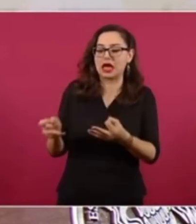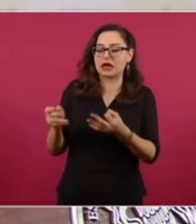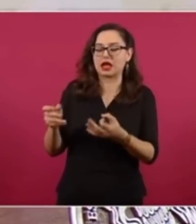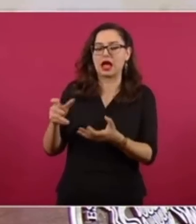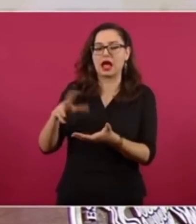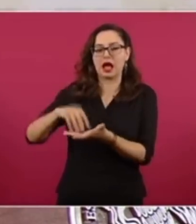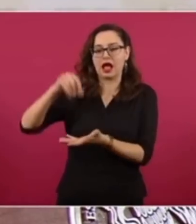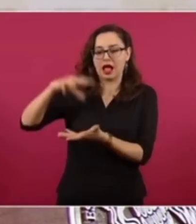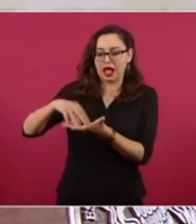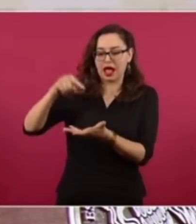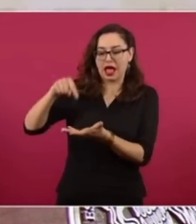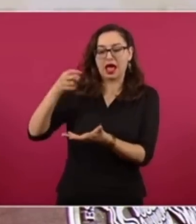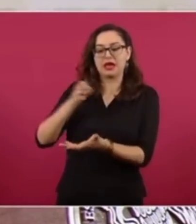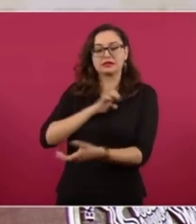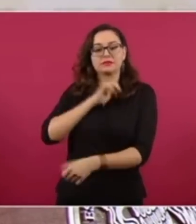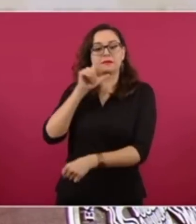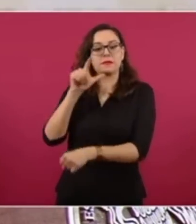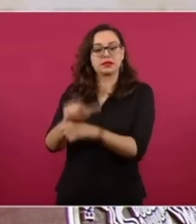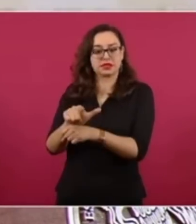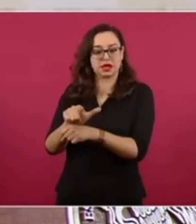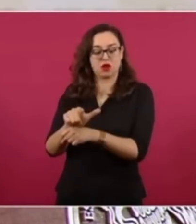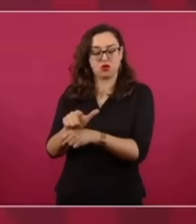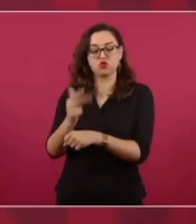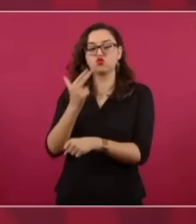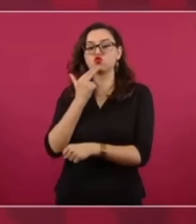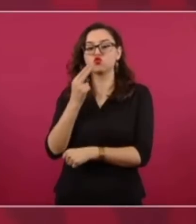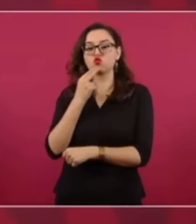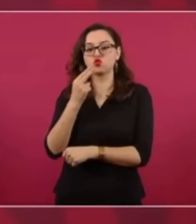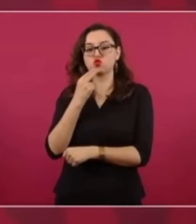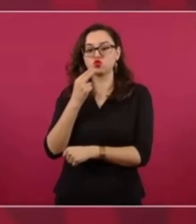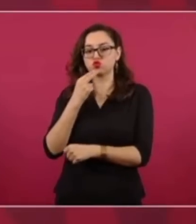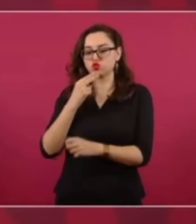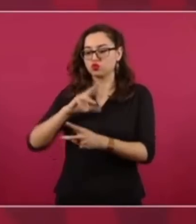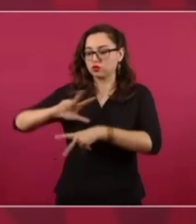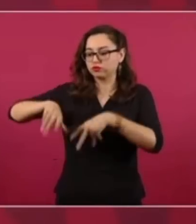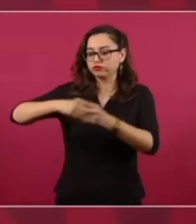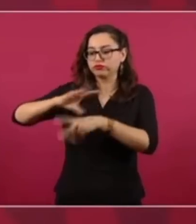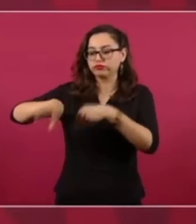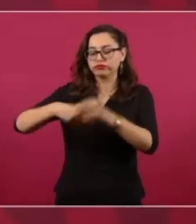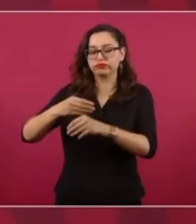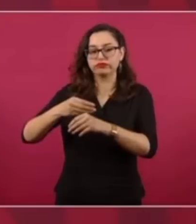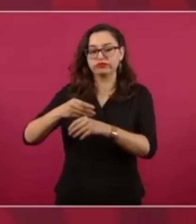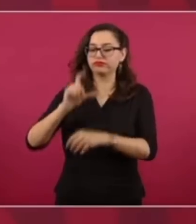creación de baterías